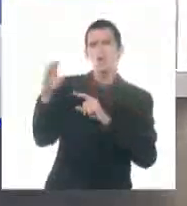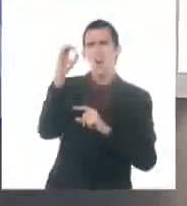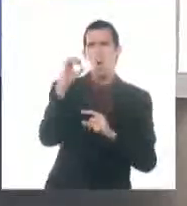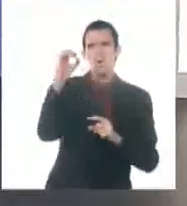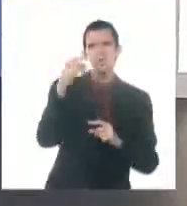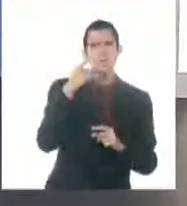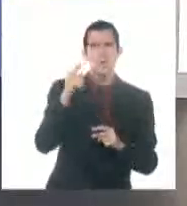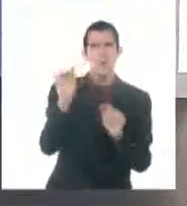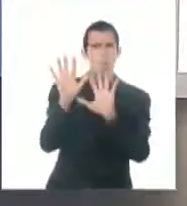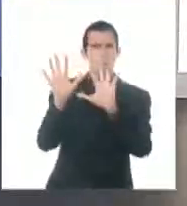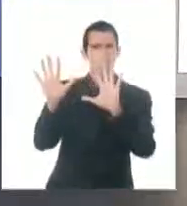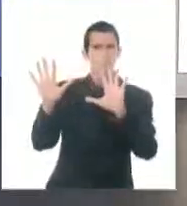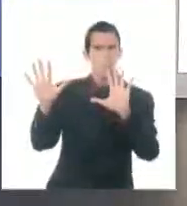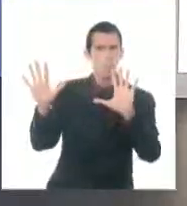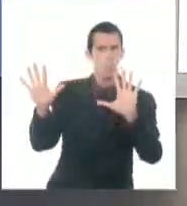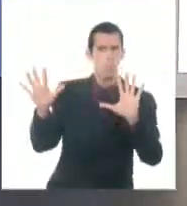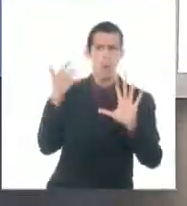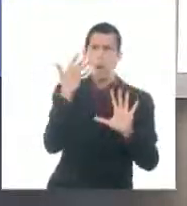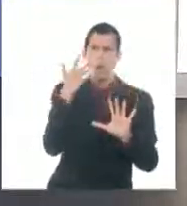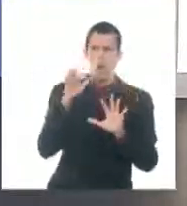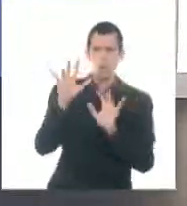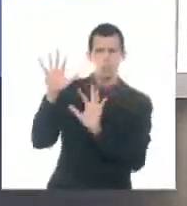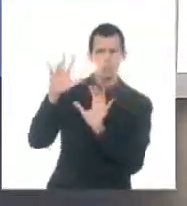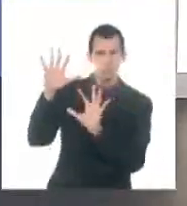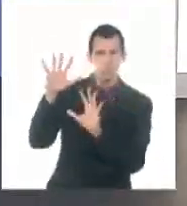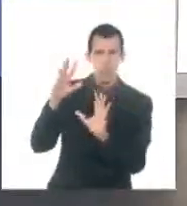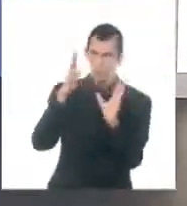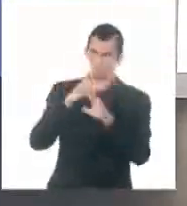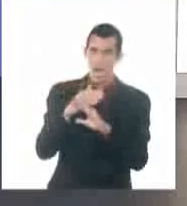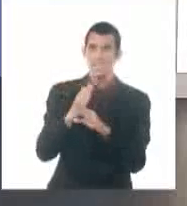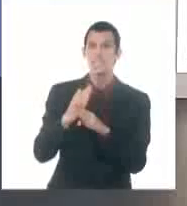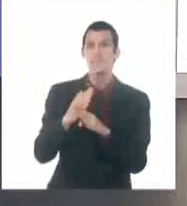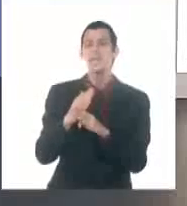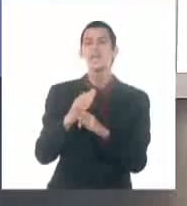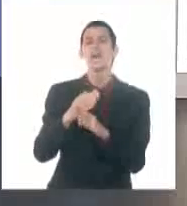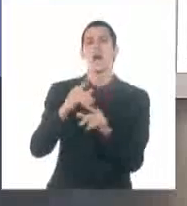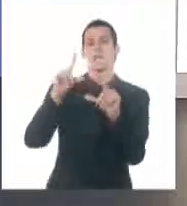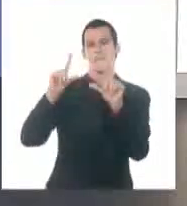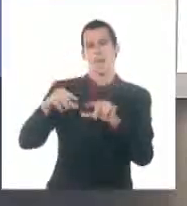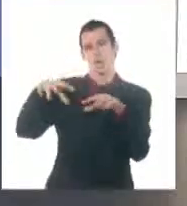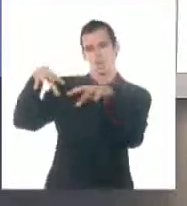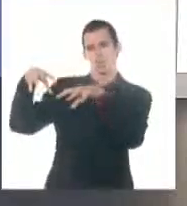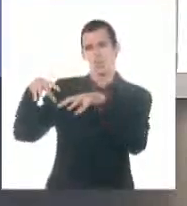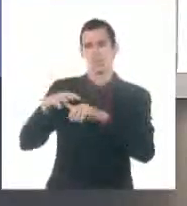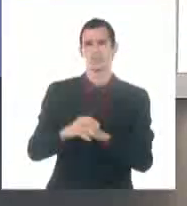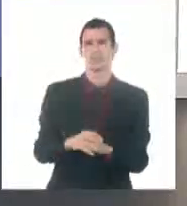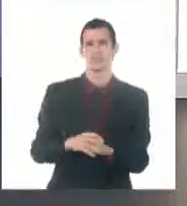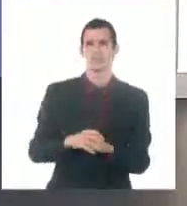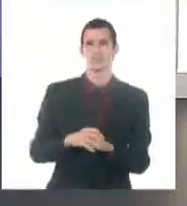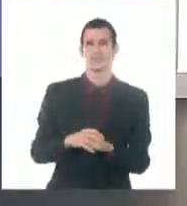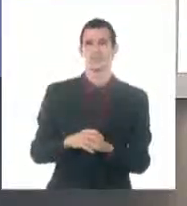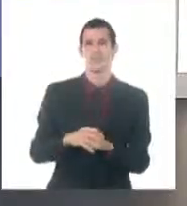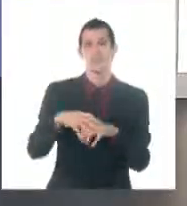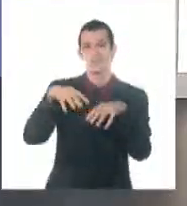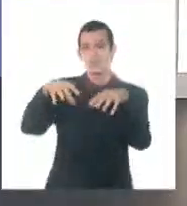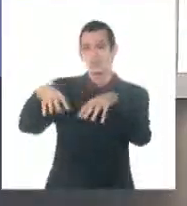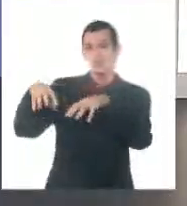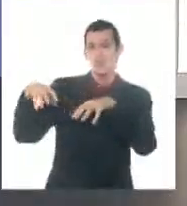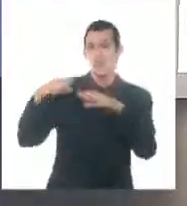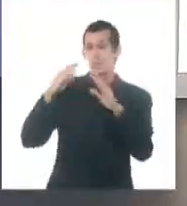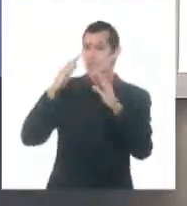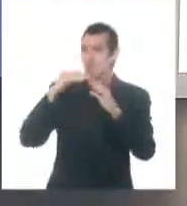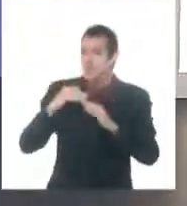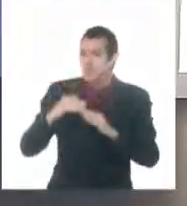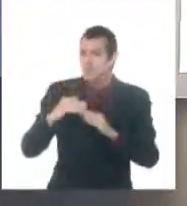parte oriental prácticamente sin precipitaciones durante la jornada de hoy, y esto ha favorecido las altas temperaturas en el oriente del país. Les reitero, el valor más